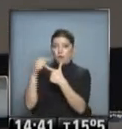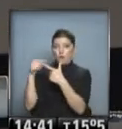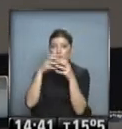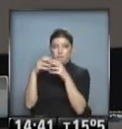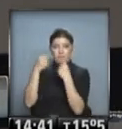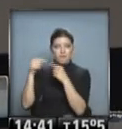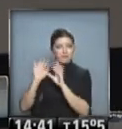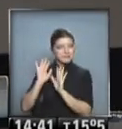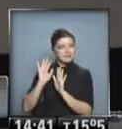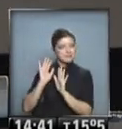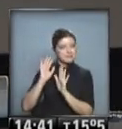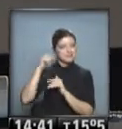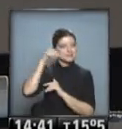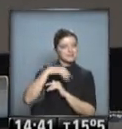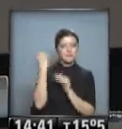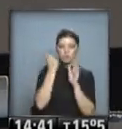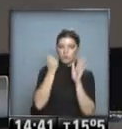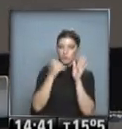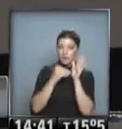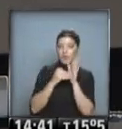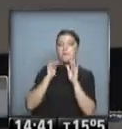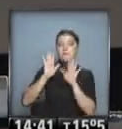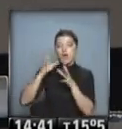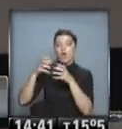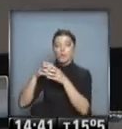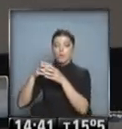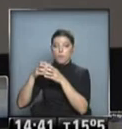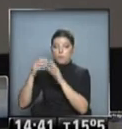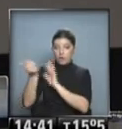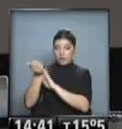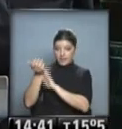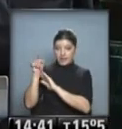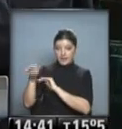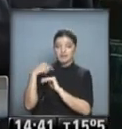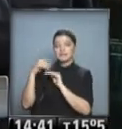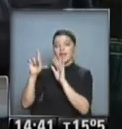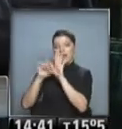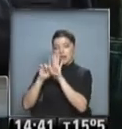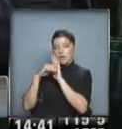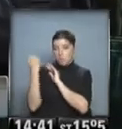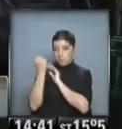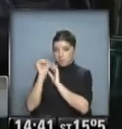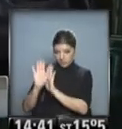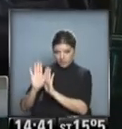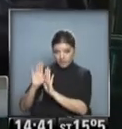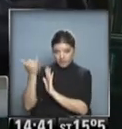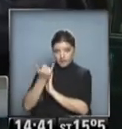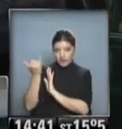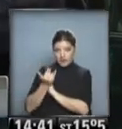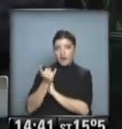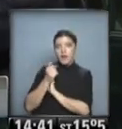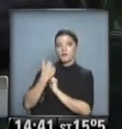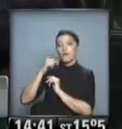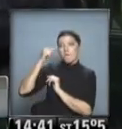un impulso muy fuerte, más allá de que la derecha tiene una base electoral importante, y además que el sistema binominal, a mi juicio, hace